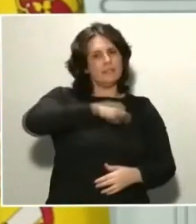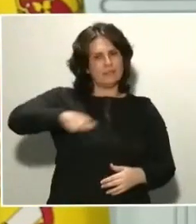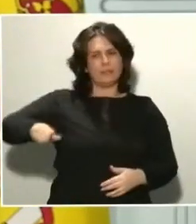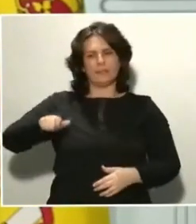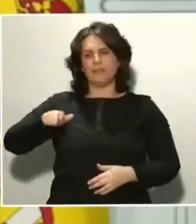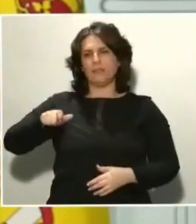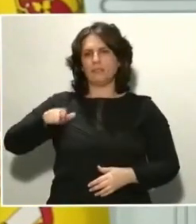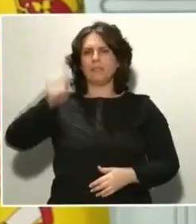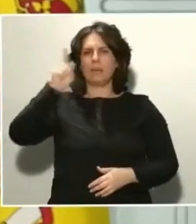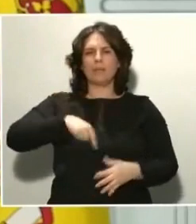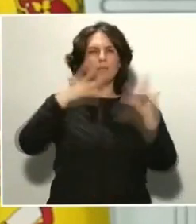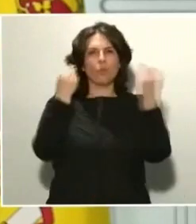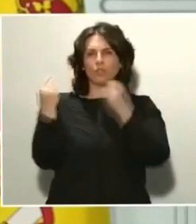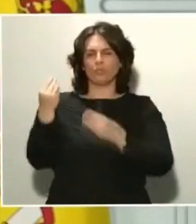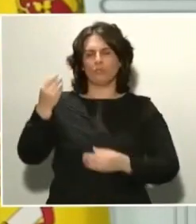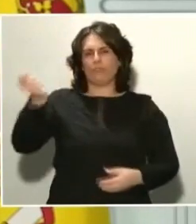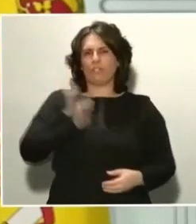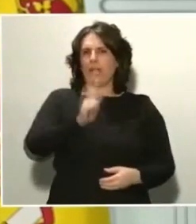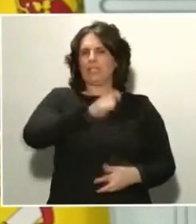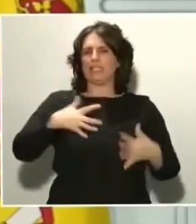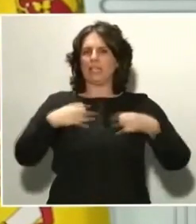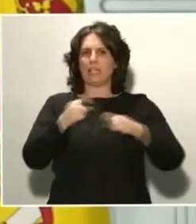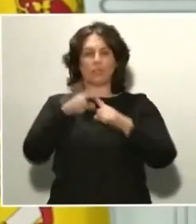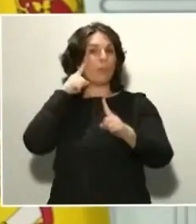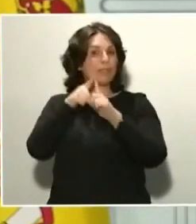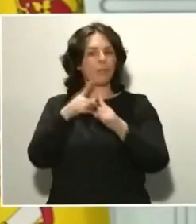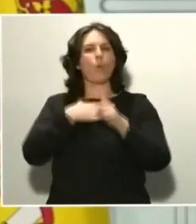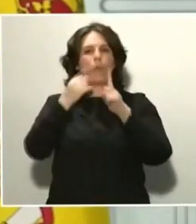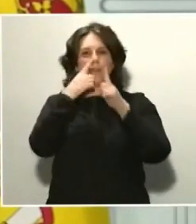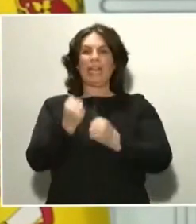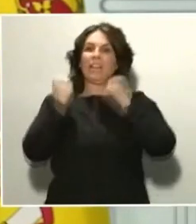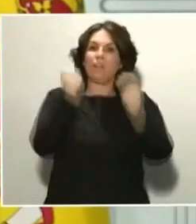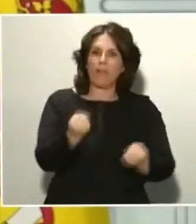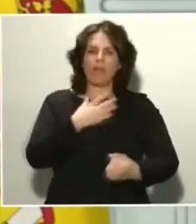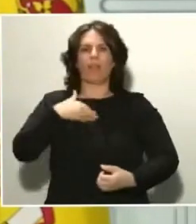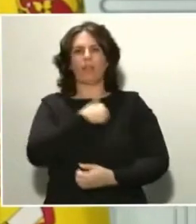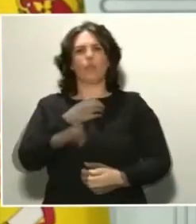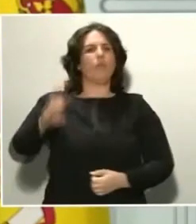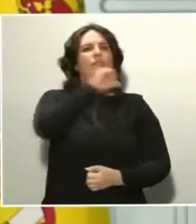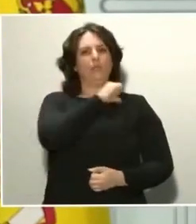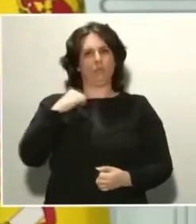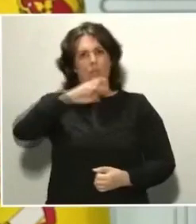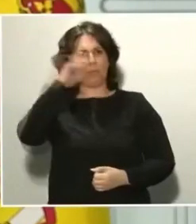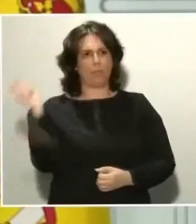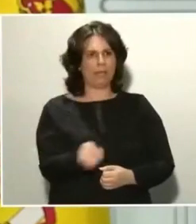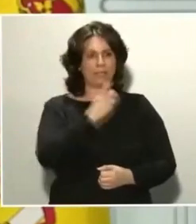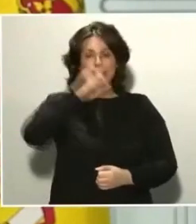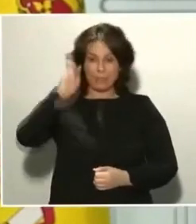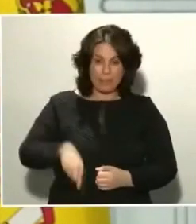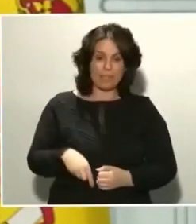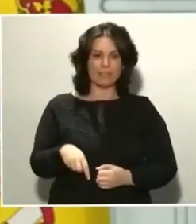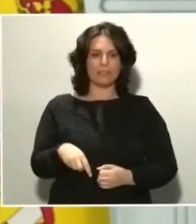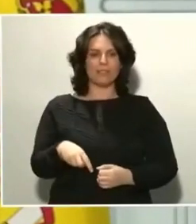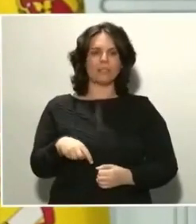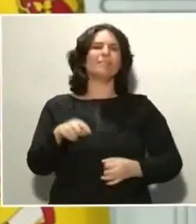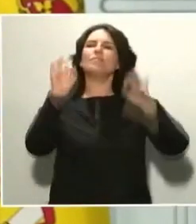profesionales sanitarios para que refuercen el papel de las distintas comunidades autónomas, y finalmente les he de decir que en el caso de la Comunidad de